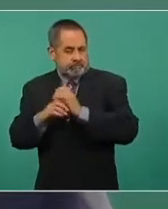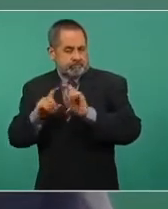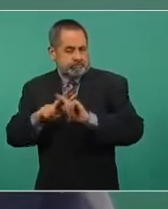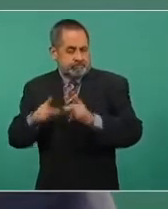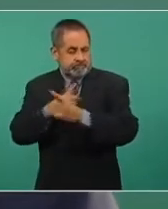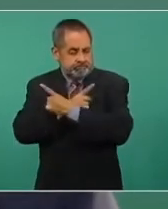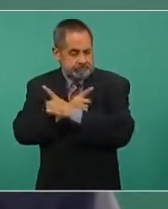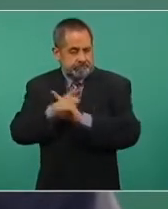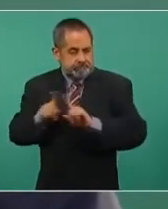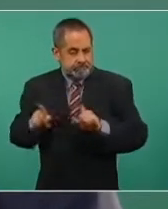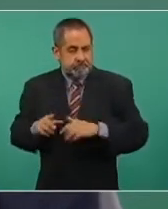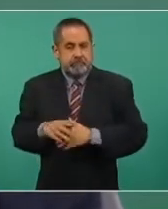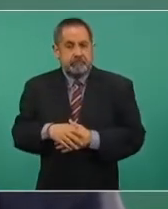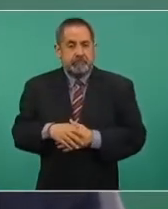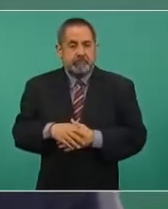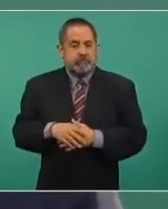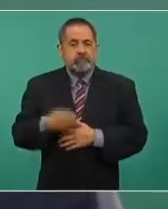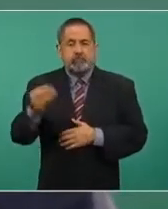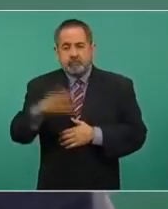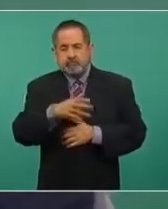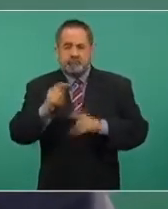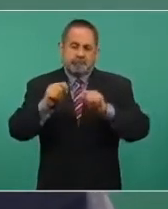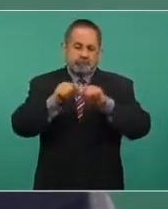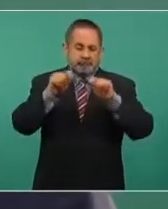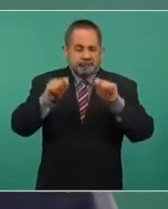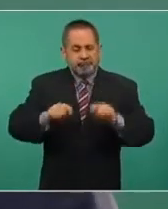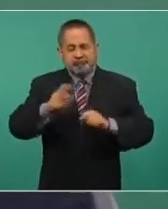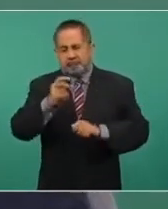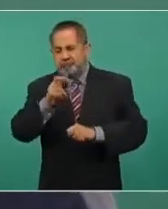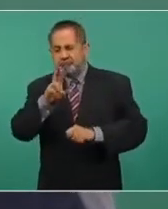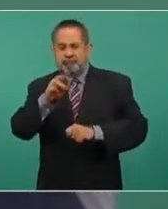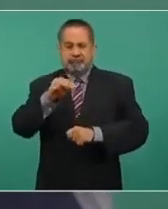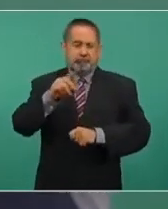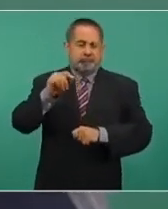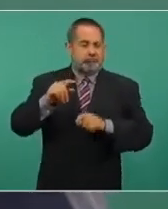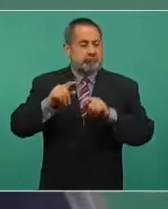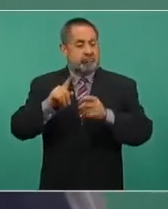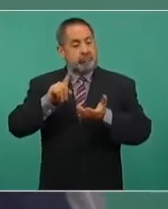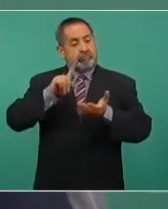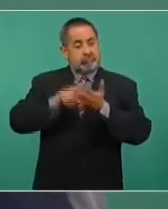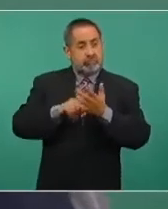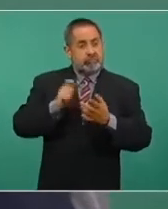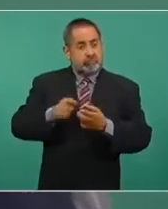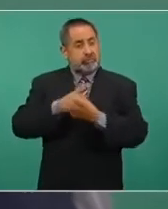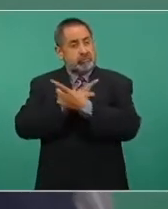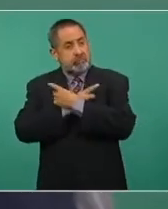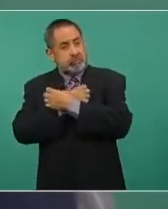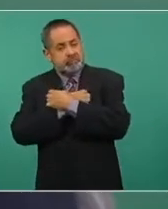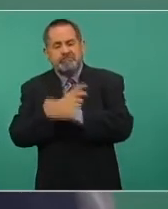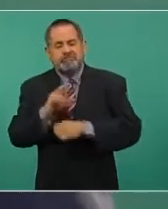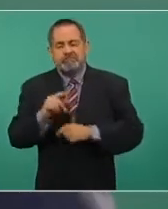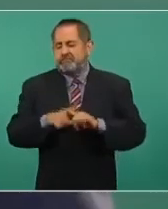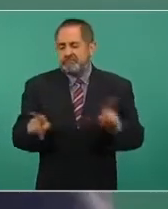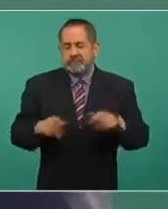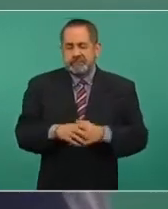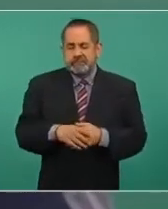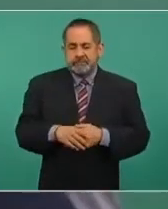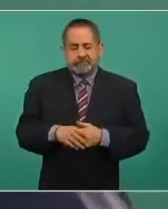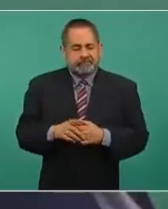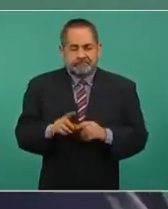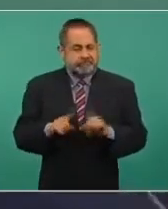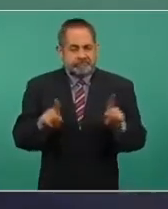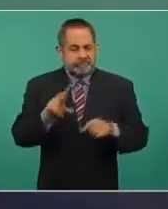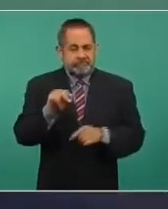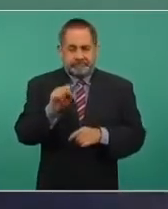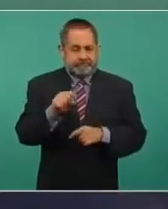y que los grados académicos no, son sinónimo